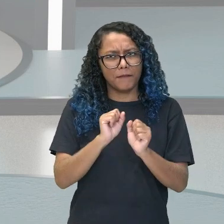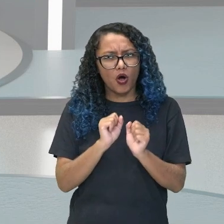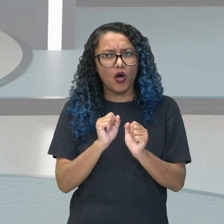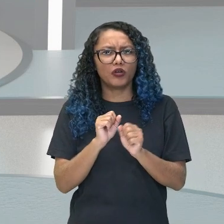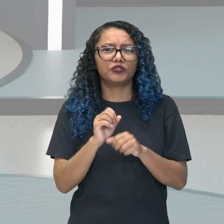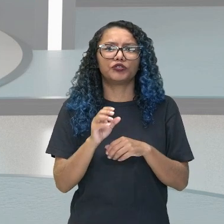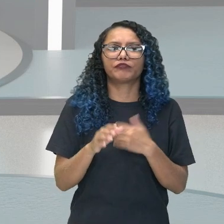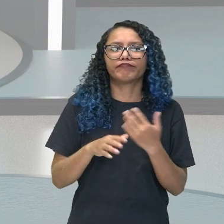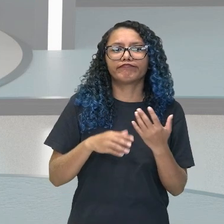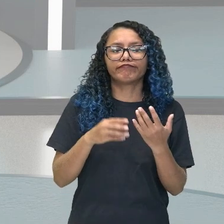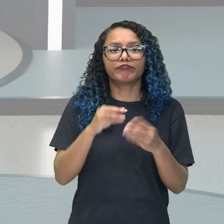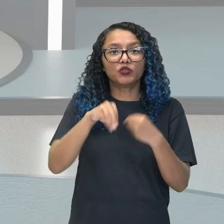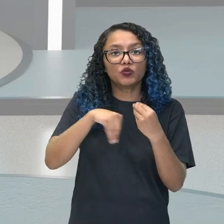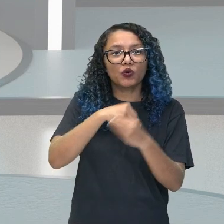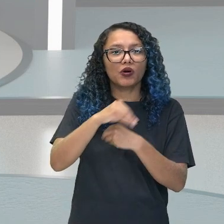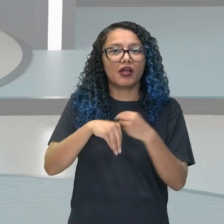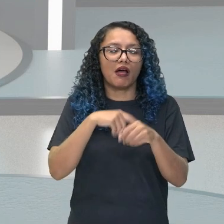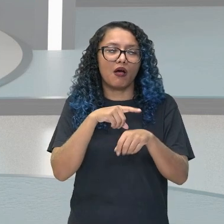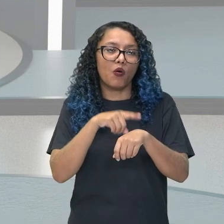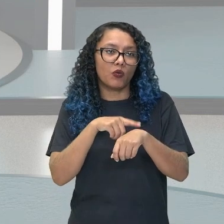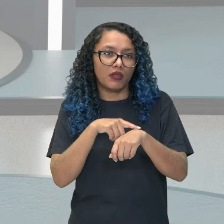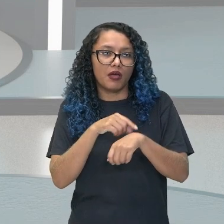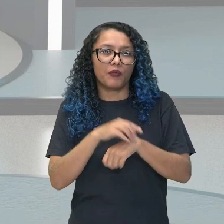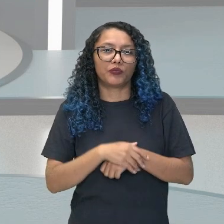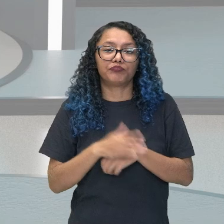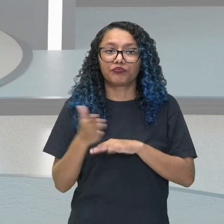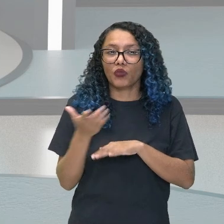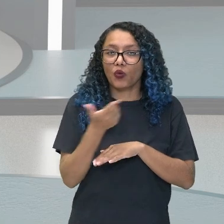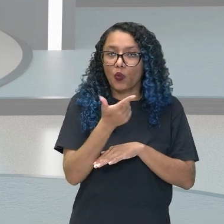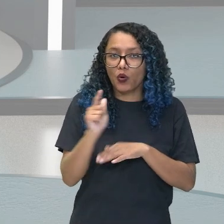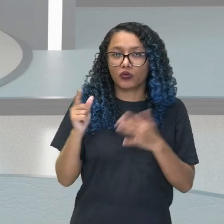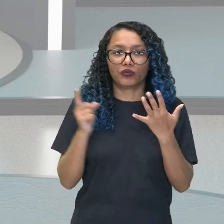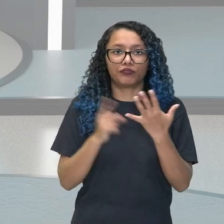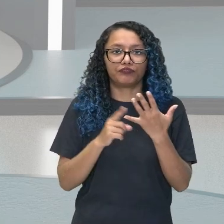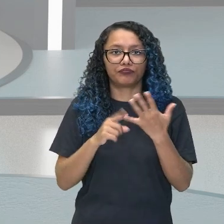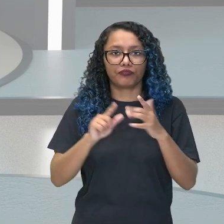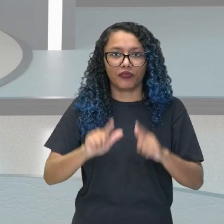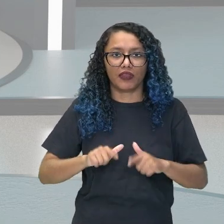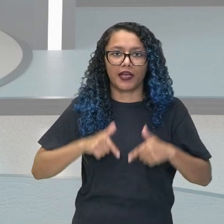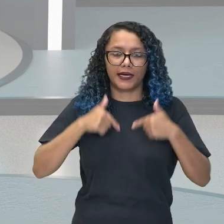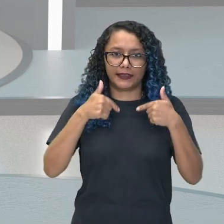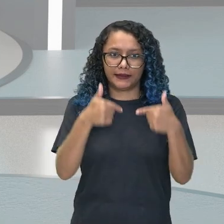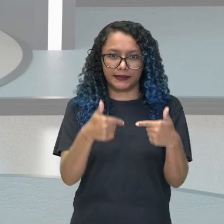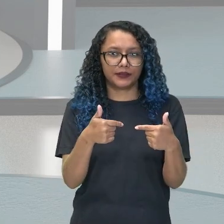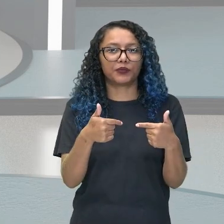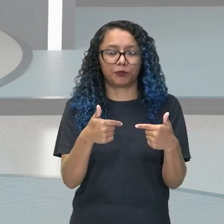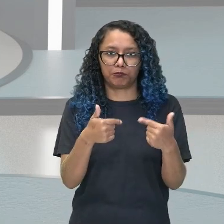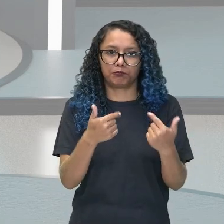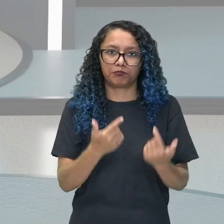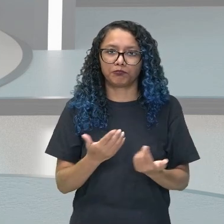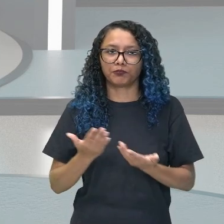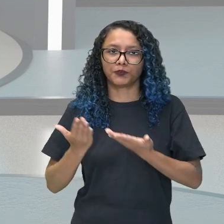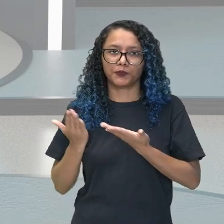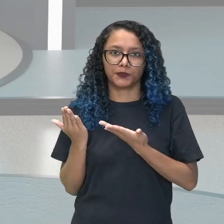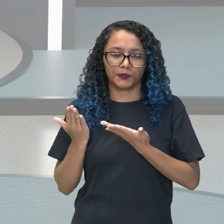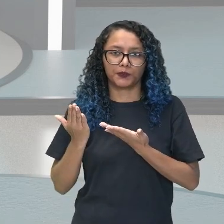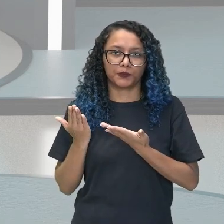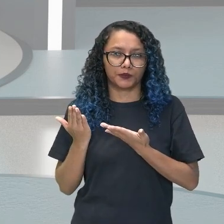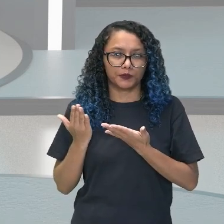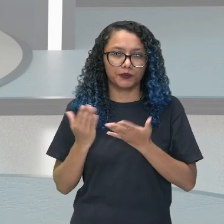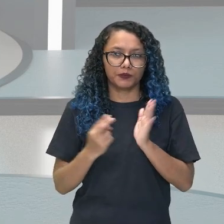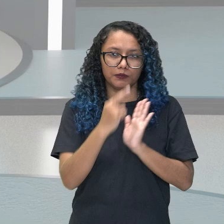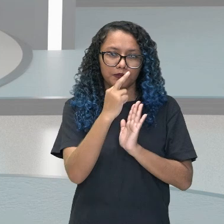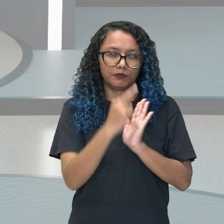que es el argumento de la historia, que puede estar explícito desde un comienzo o que se va